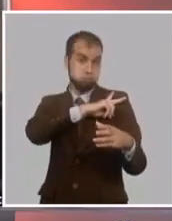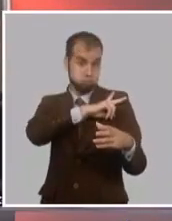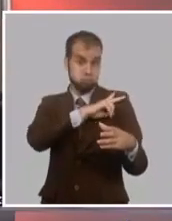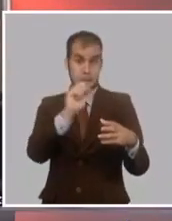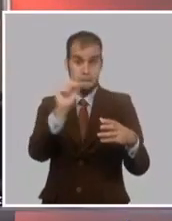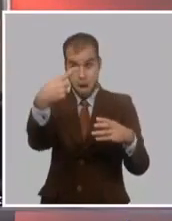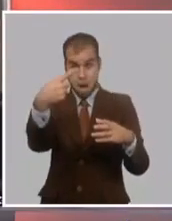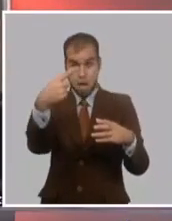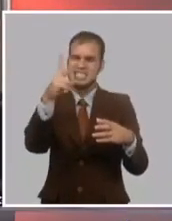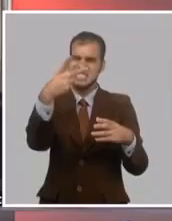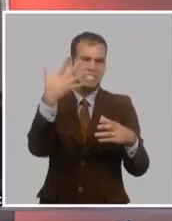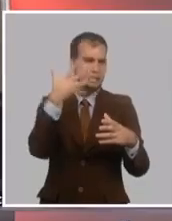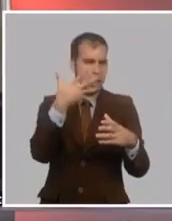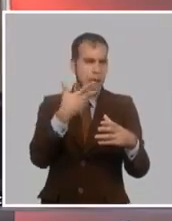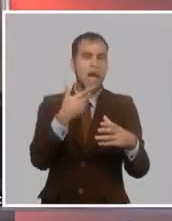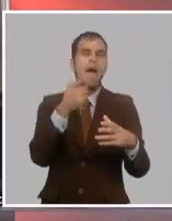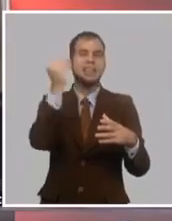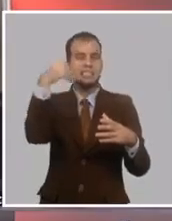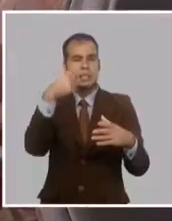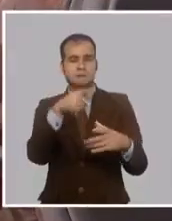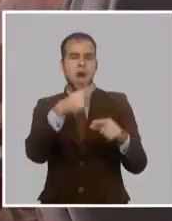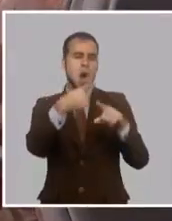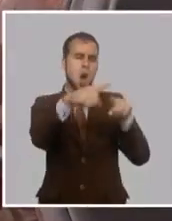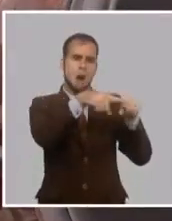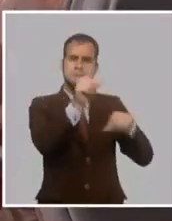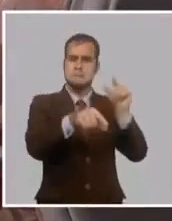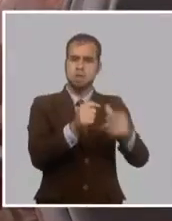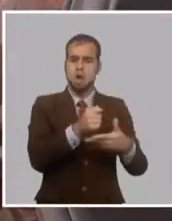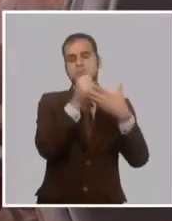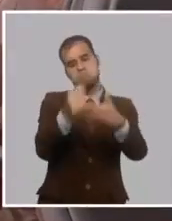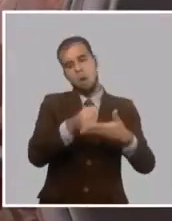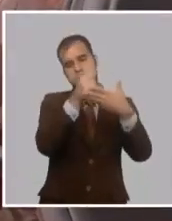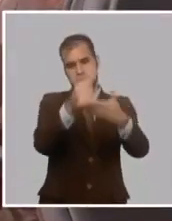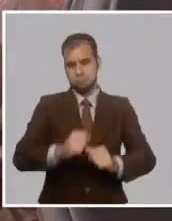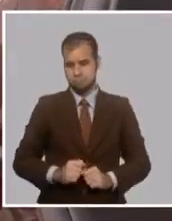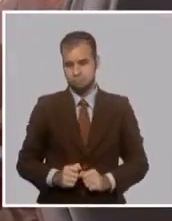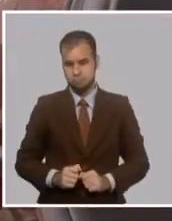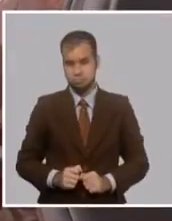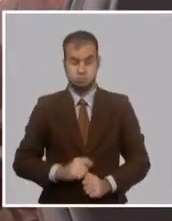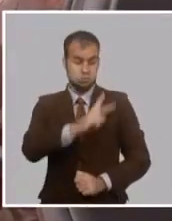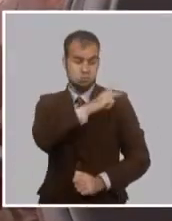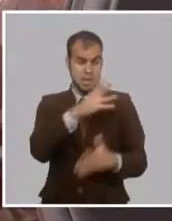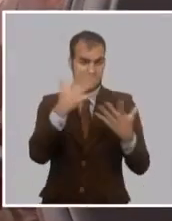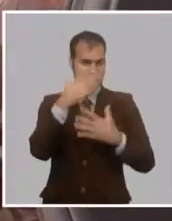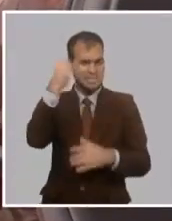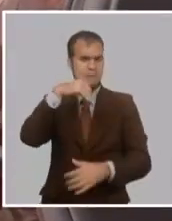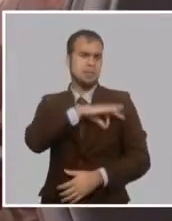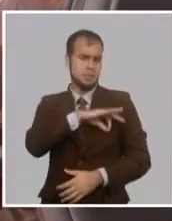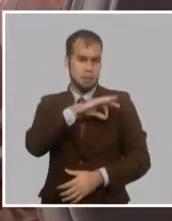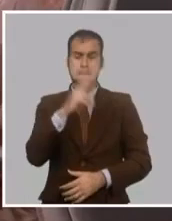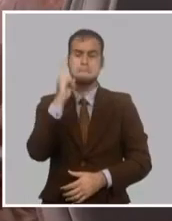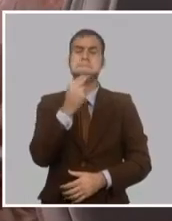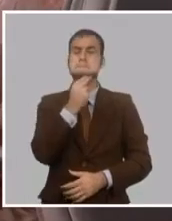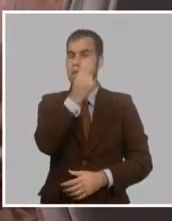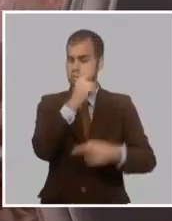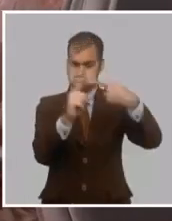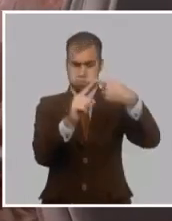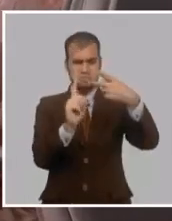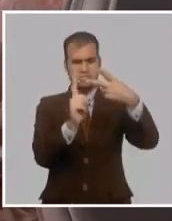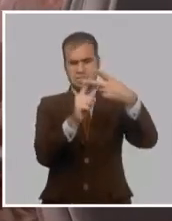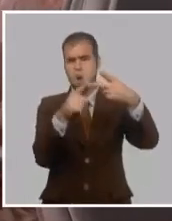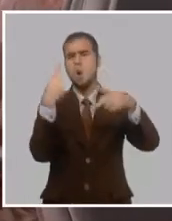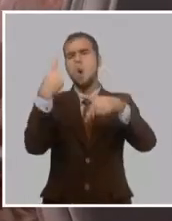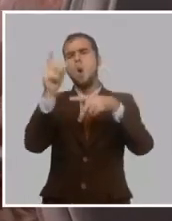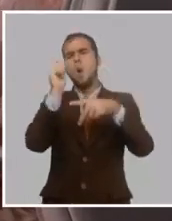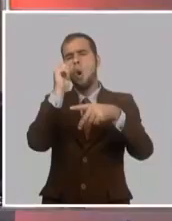gente que ayudaba y que se fueron incorporando a ayudar, pero la dirección del partido eran dos personas, el delegado siempre Martí, el tesorero siempre